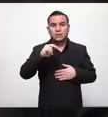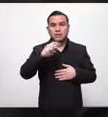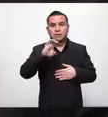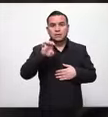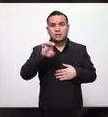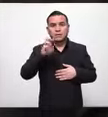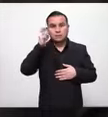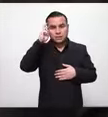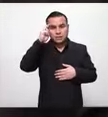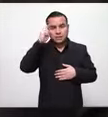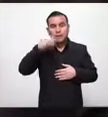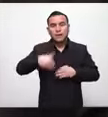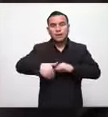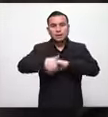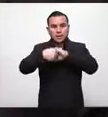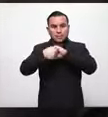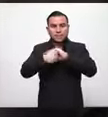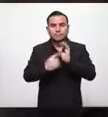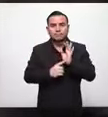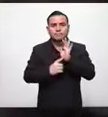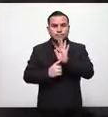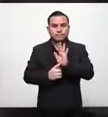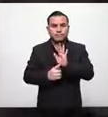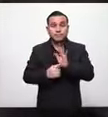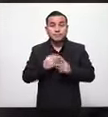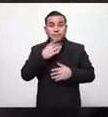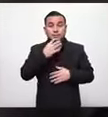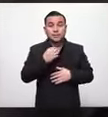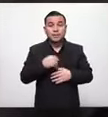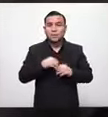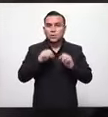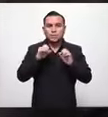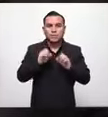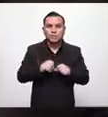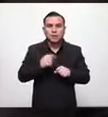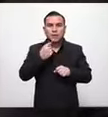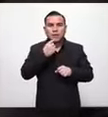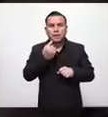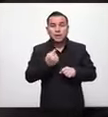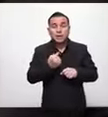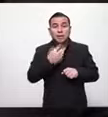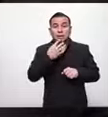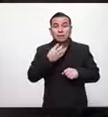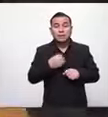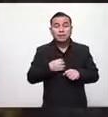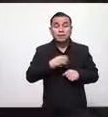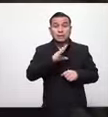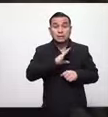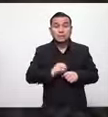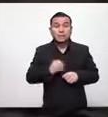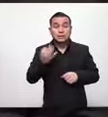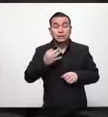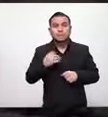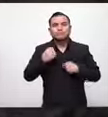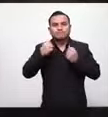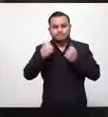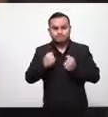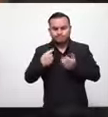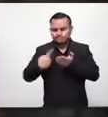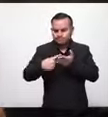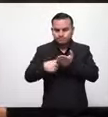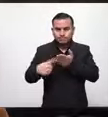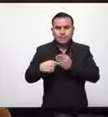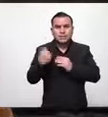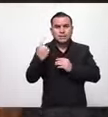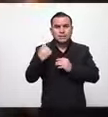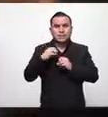concertador lo digo con todo respeto porque no es posible que injuriemos cuando el país necesita que nos sentemos nos